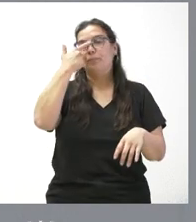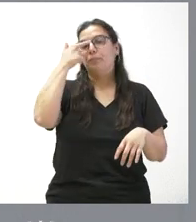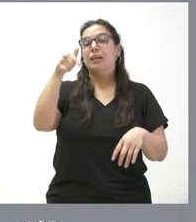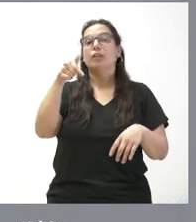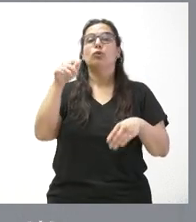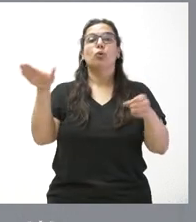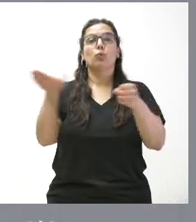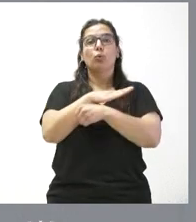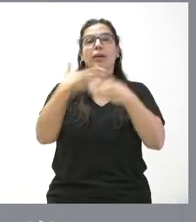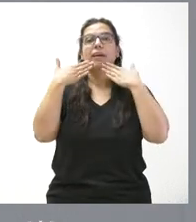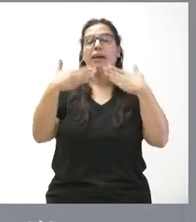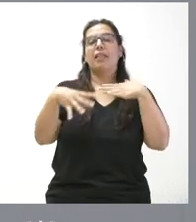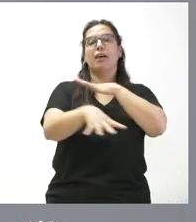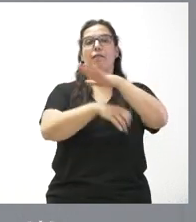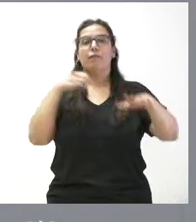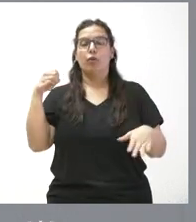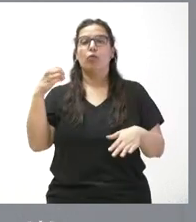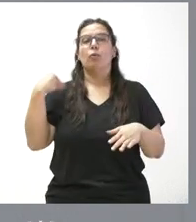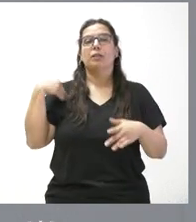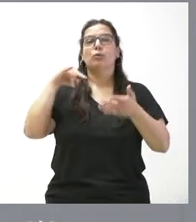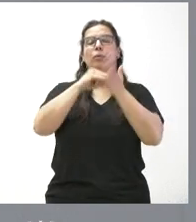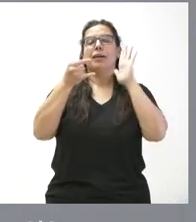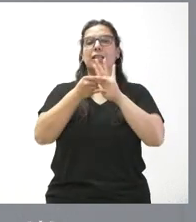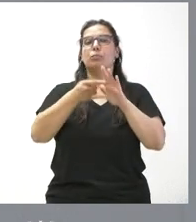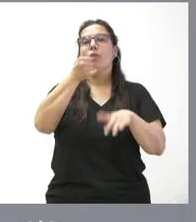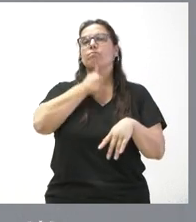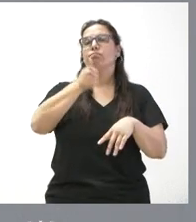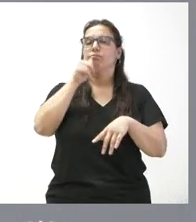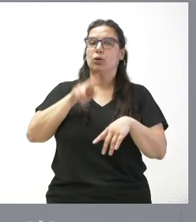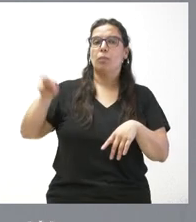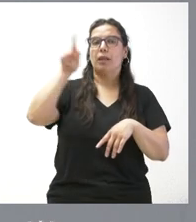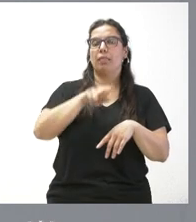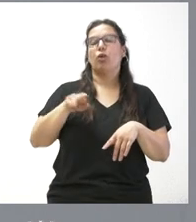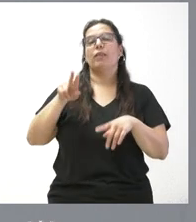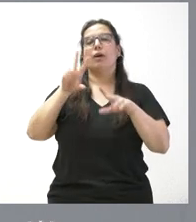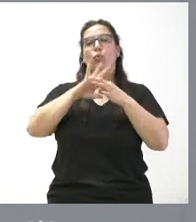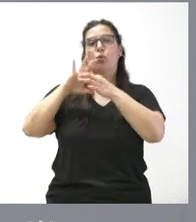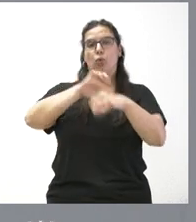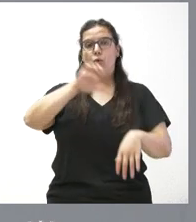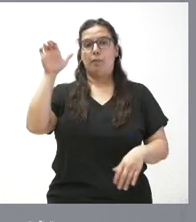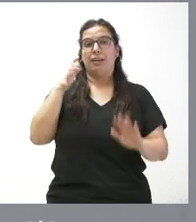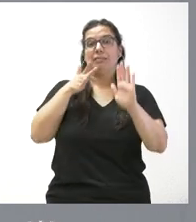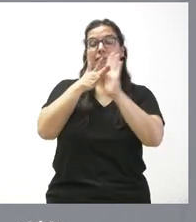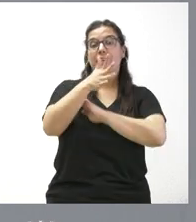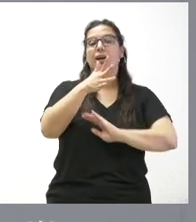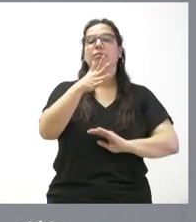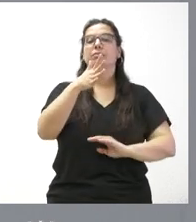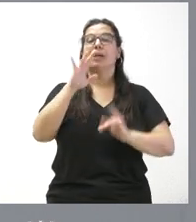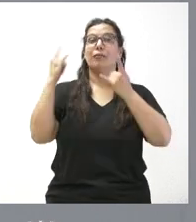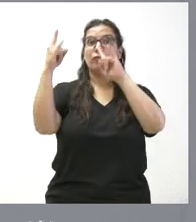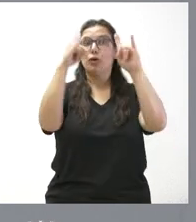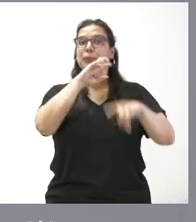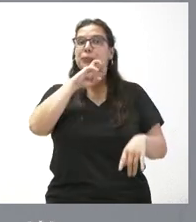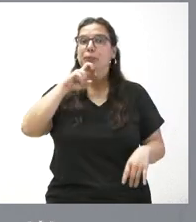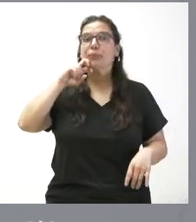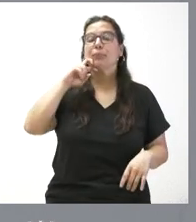procedentes del mecanismo de recuperación y resiliencia Next Generation de la Unión Europea. Se trata de conservar las poblaciones forestales ante